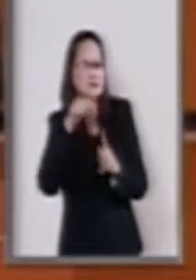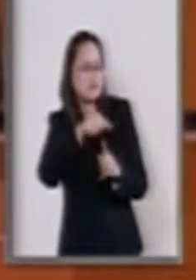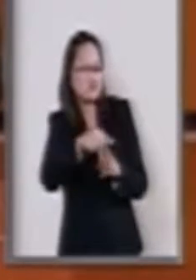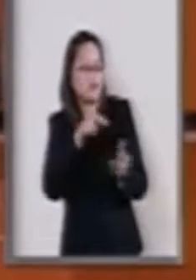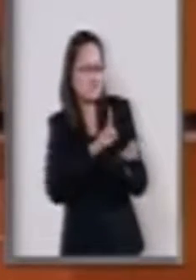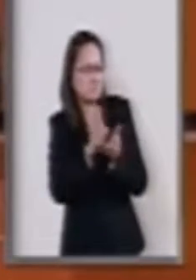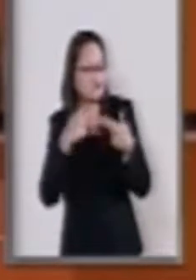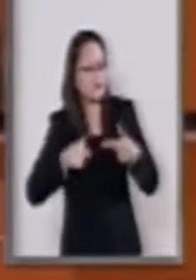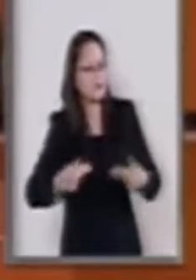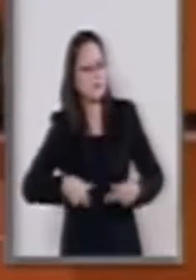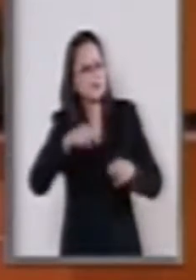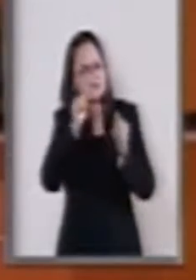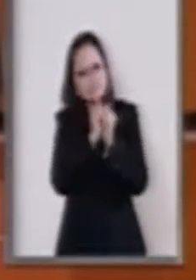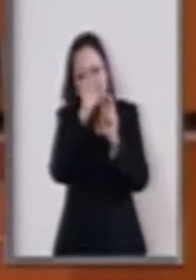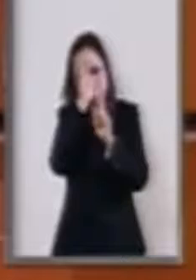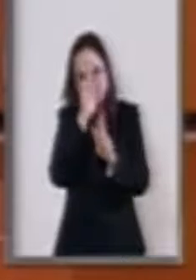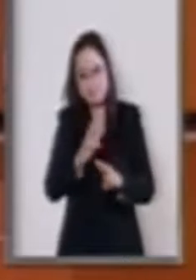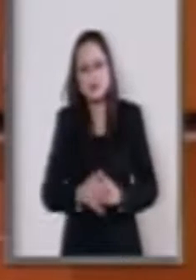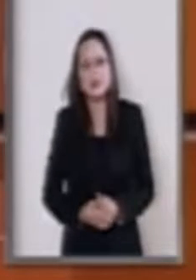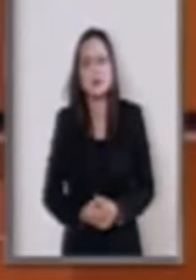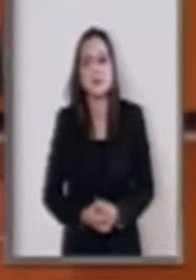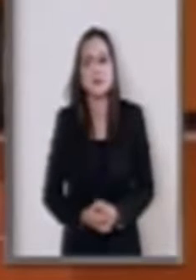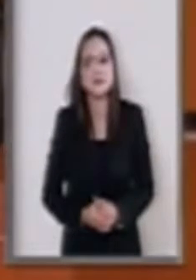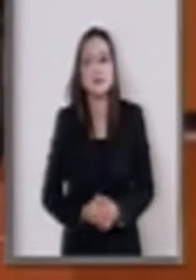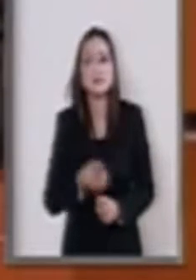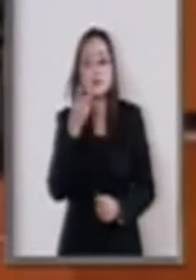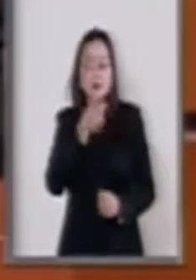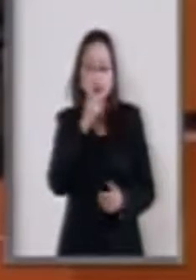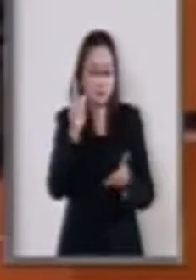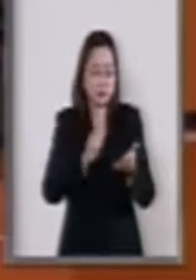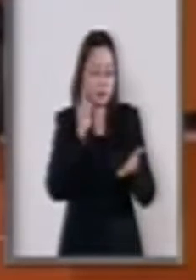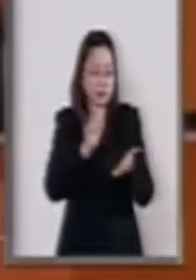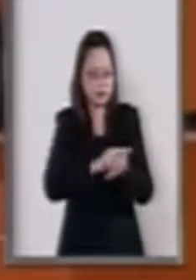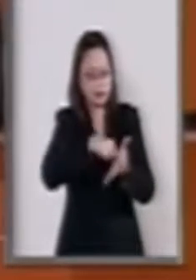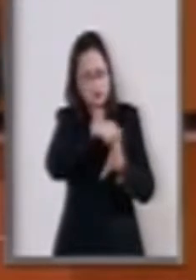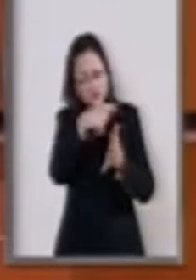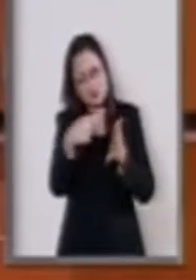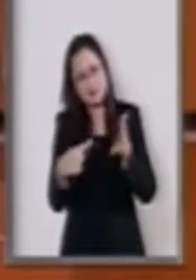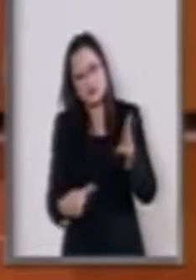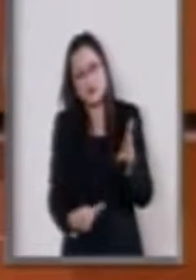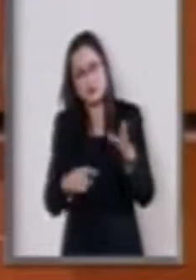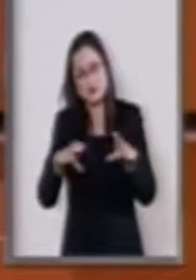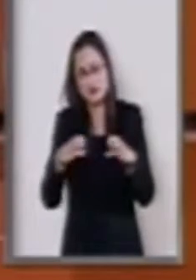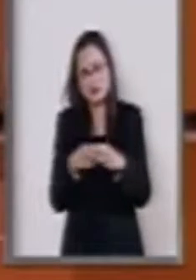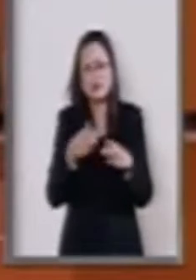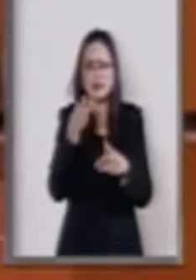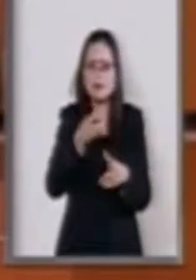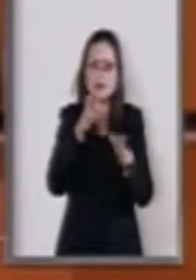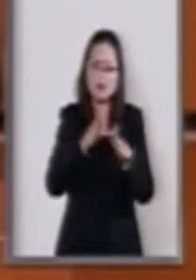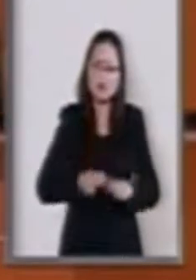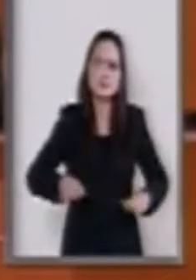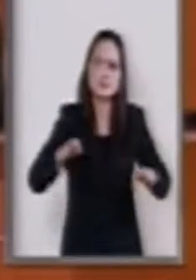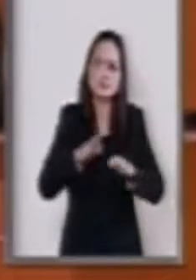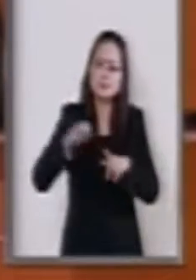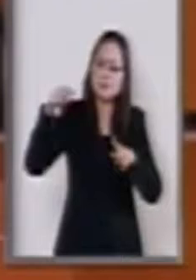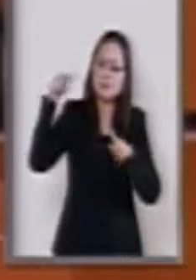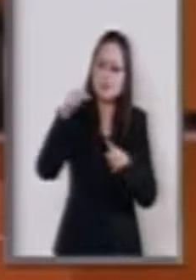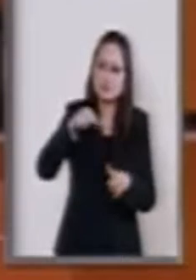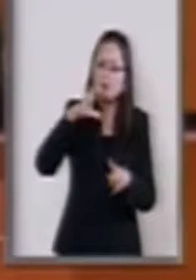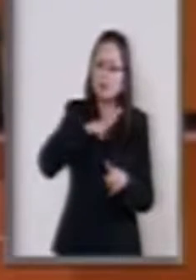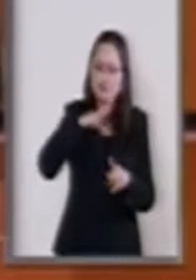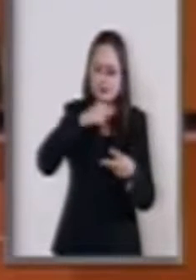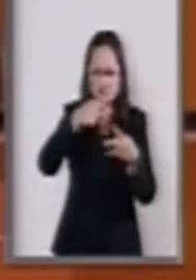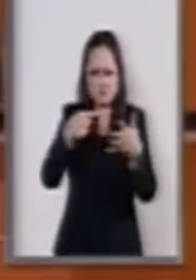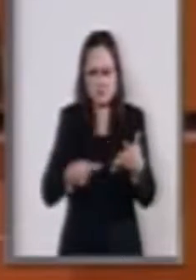derechos humanos. Este paquete de enunciados normativos obedece a cuestiones derivadas de la práctica